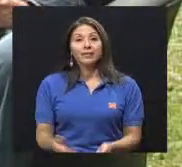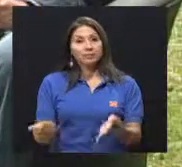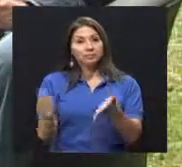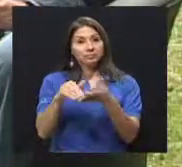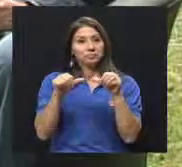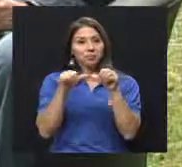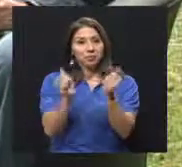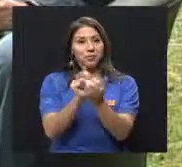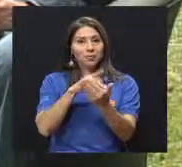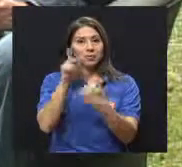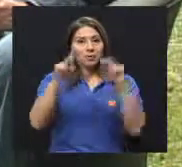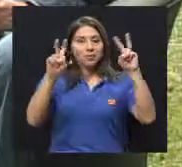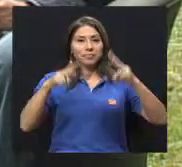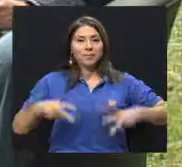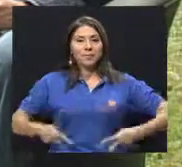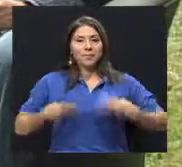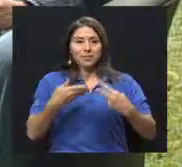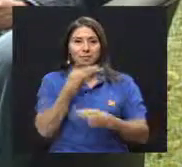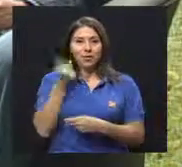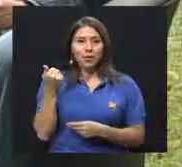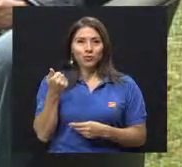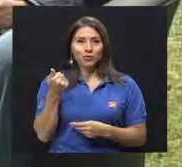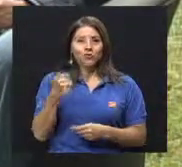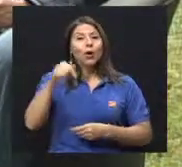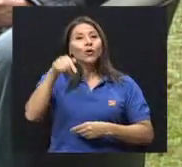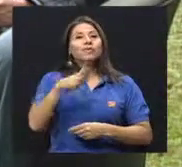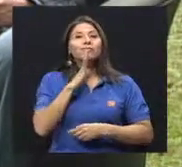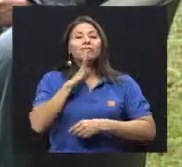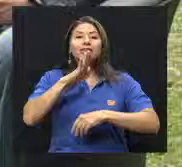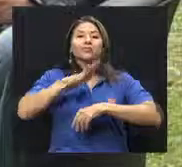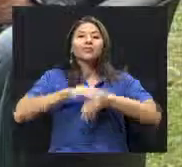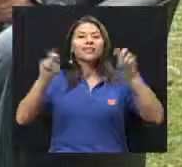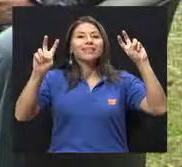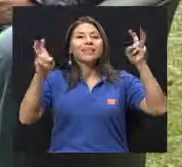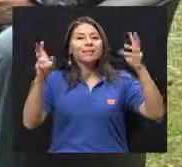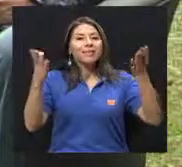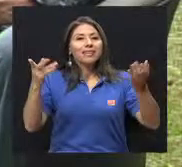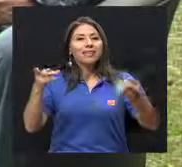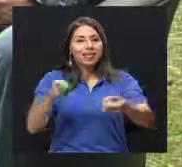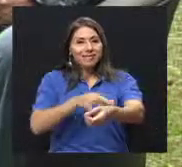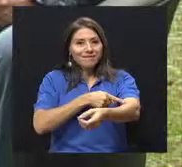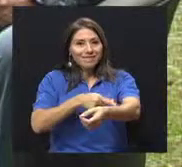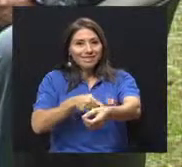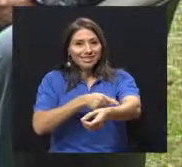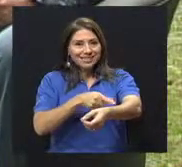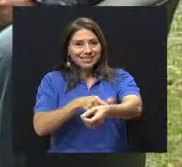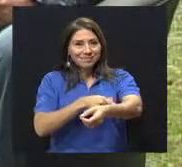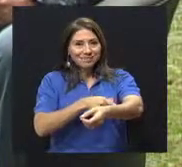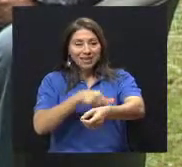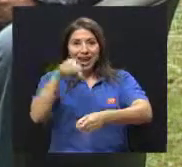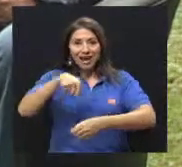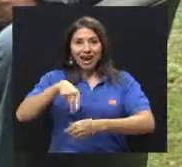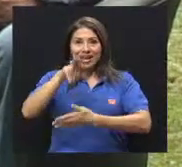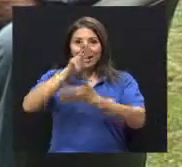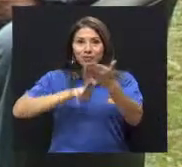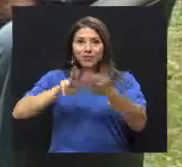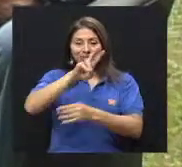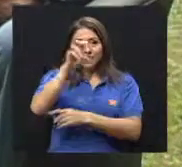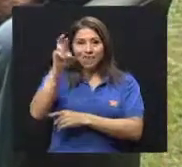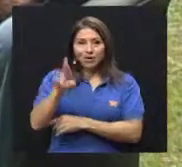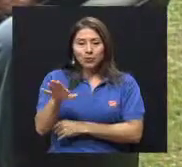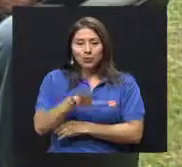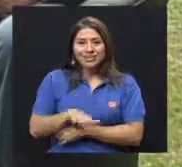Estamos de vuelta con su programa Vivir Mejor. Hoy estamos hablando sobre el tema de la diabetes aquí en la